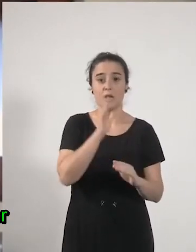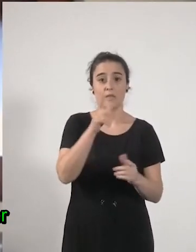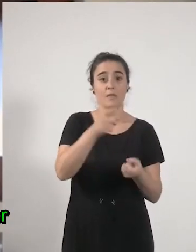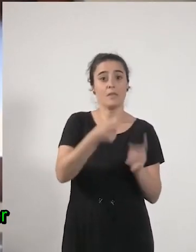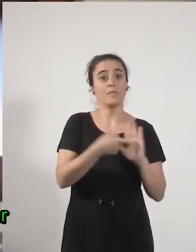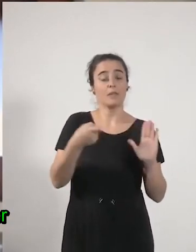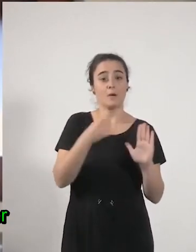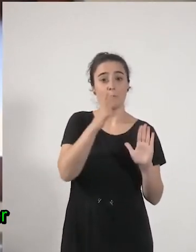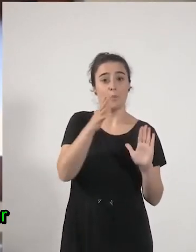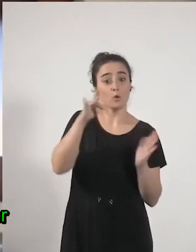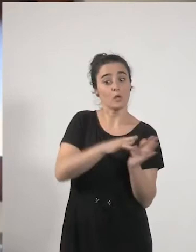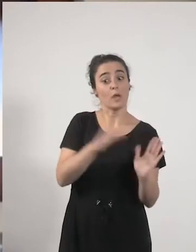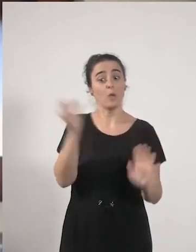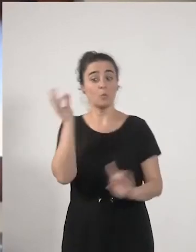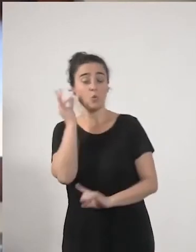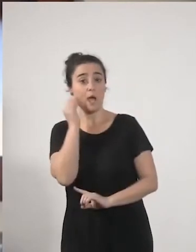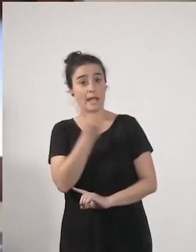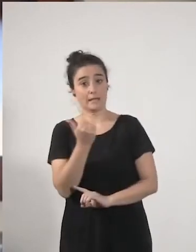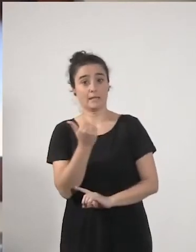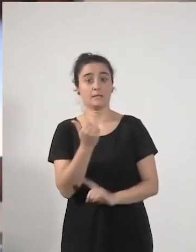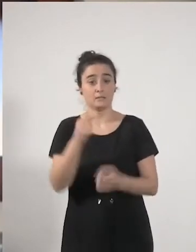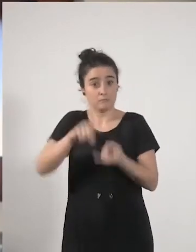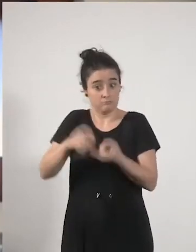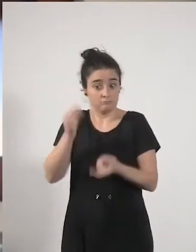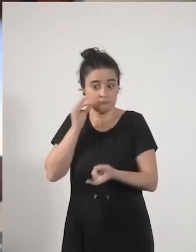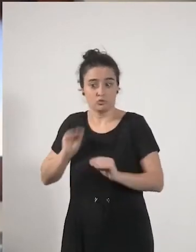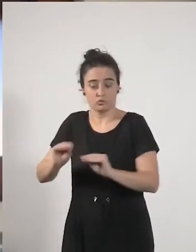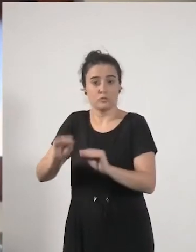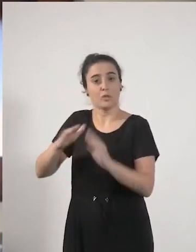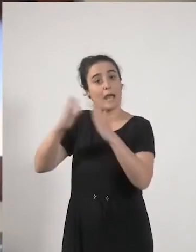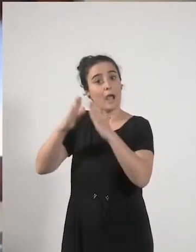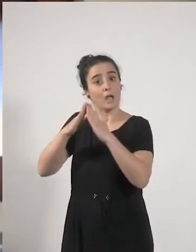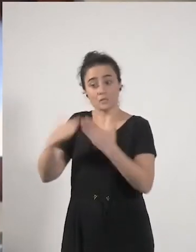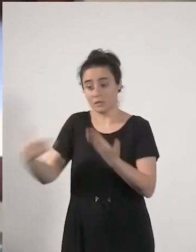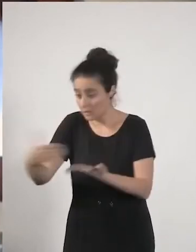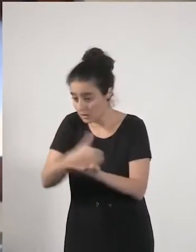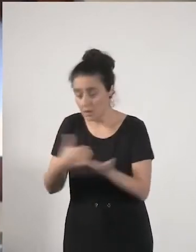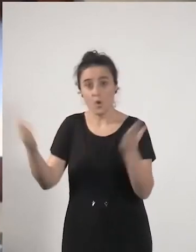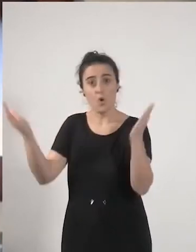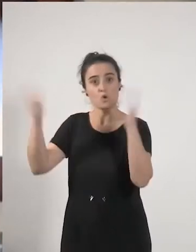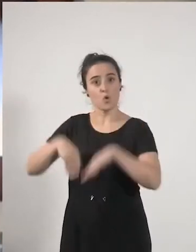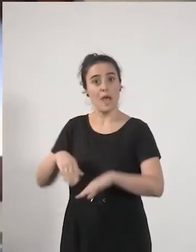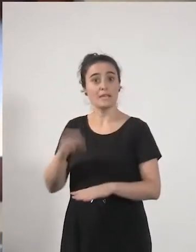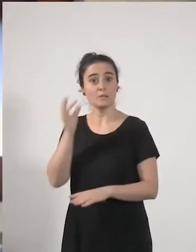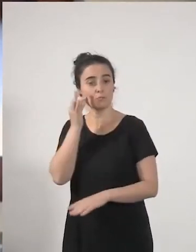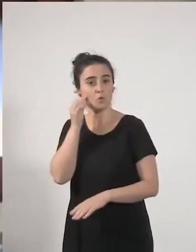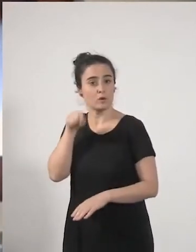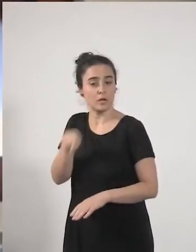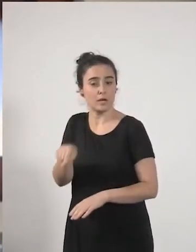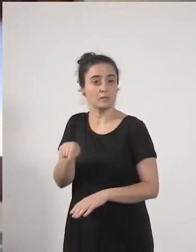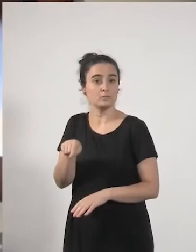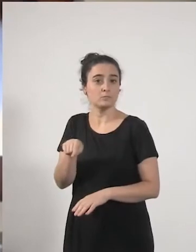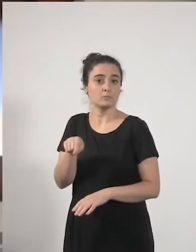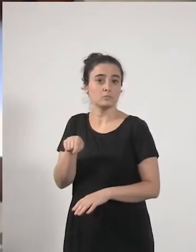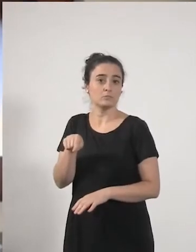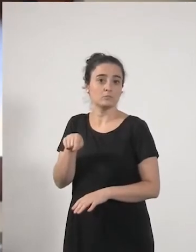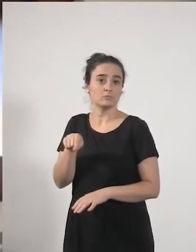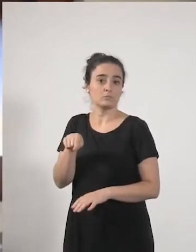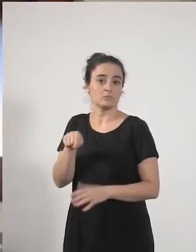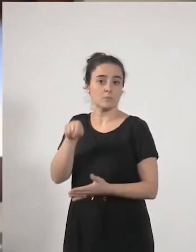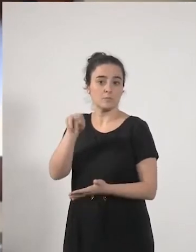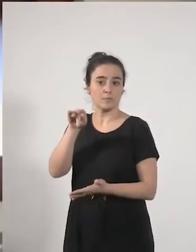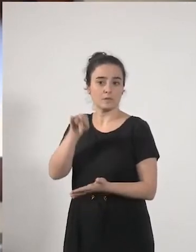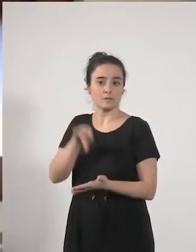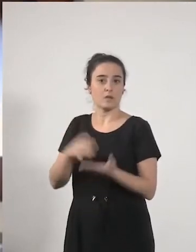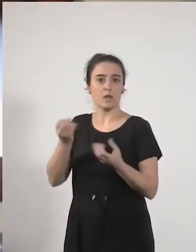que está en casa sobre todo que no tiene ingresos y que está haciendo pues produciendo bienes y